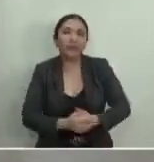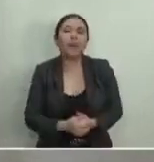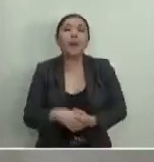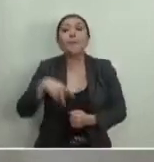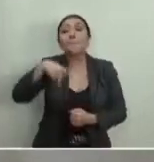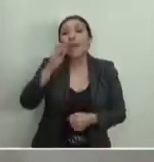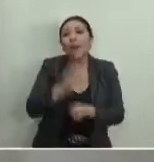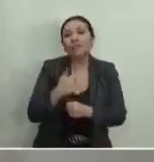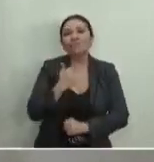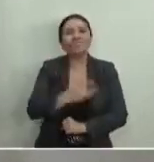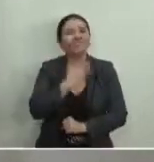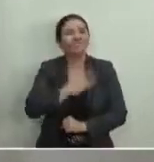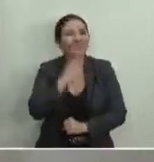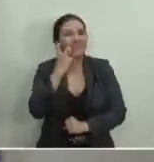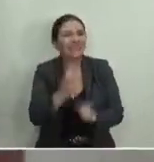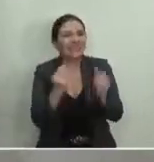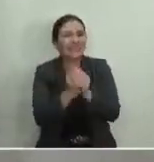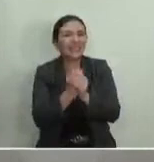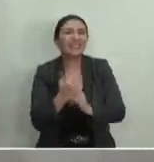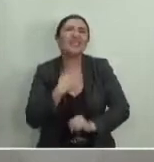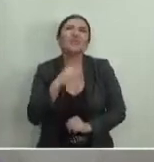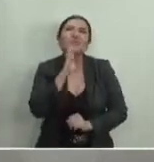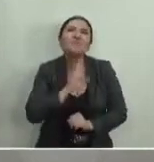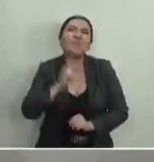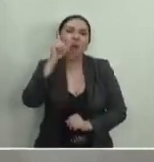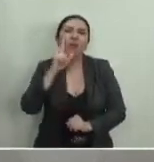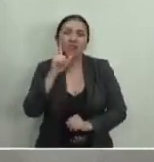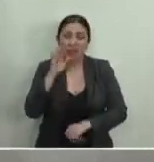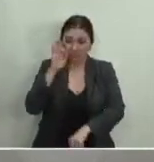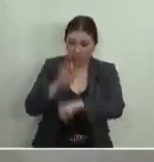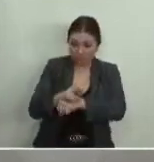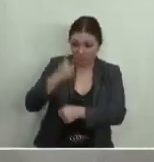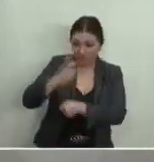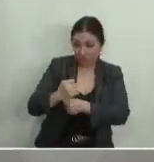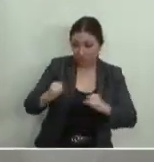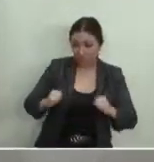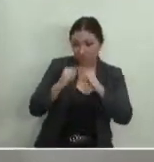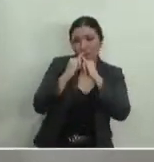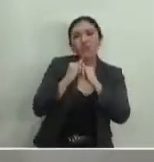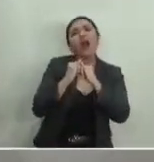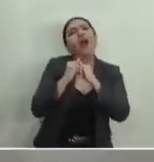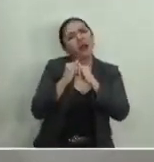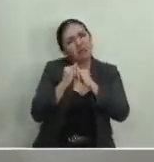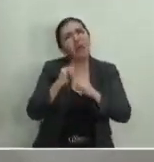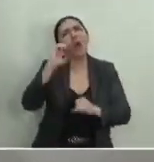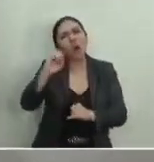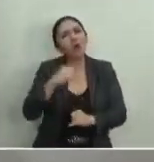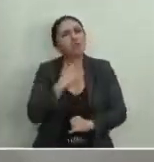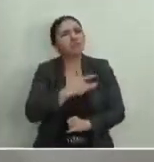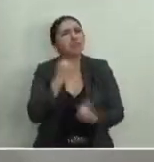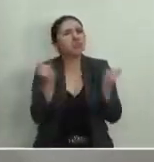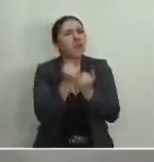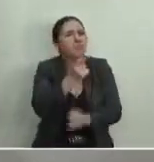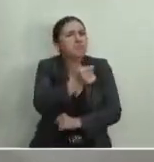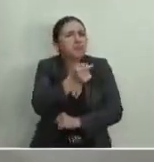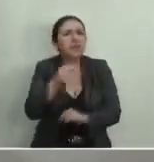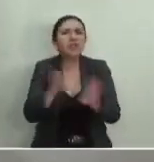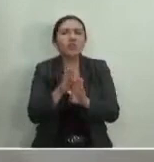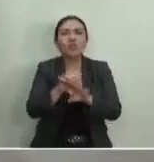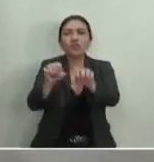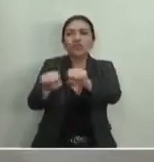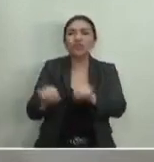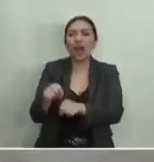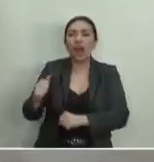embargo, considero que en el caso, o me anima más el garantizar esta segunda instancia e incluso encuentro similitud con lo que hace la sala